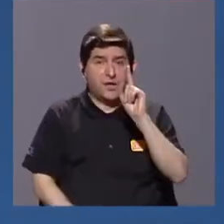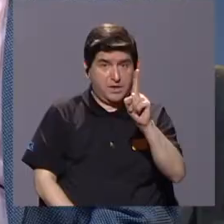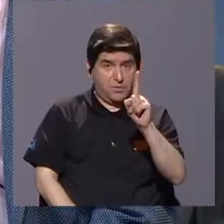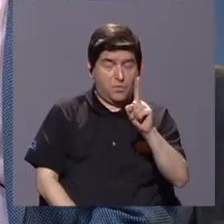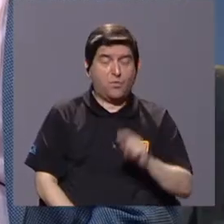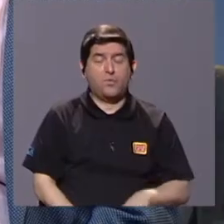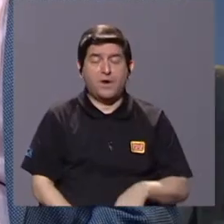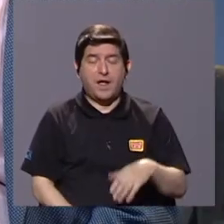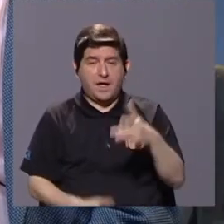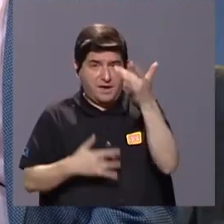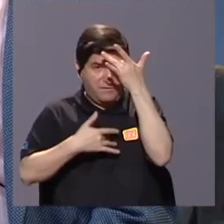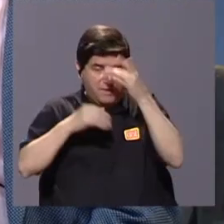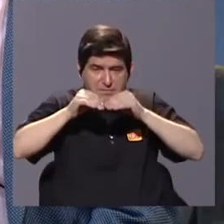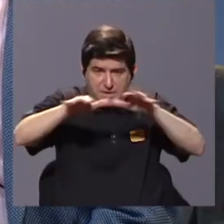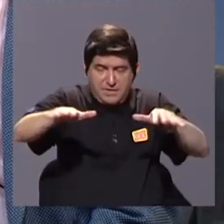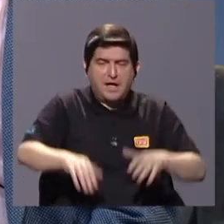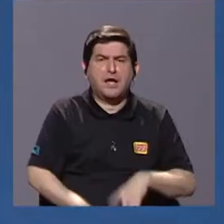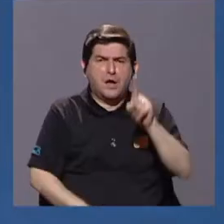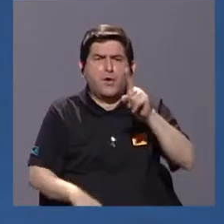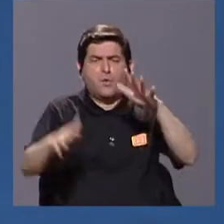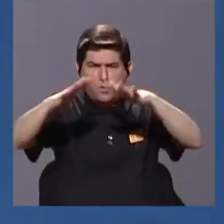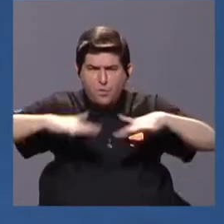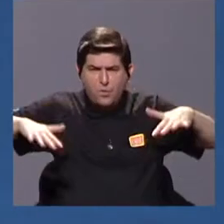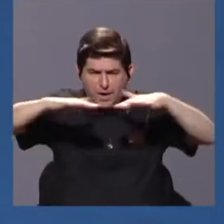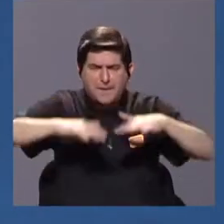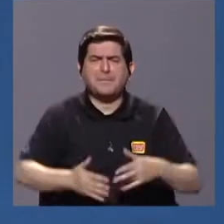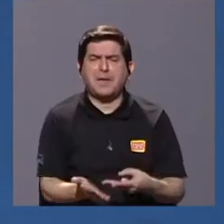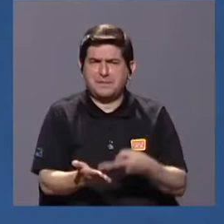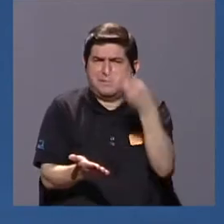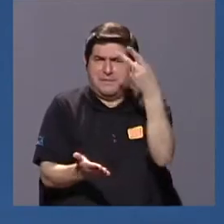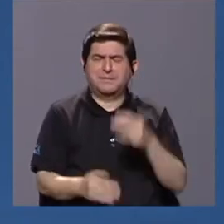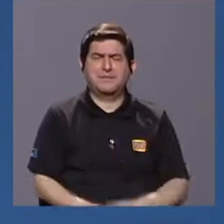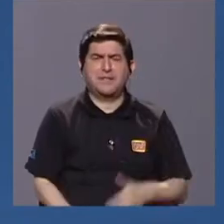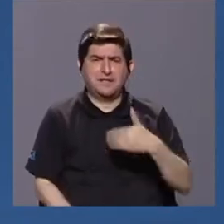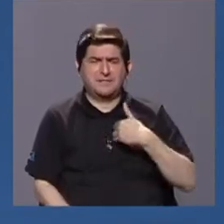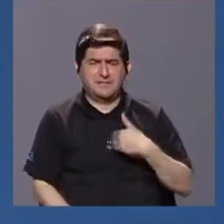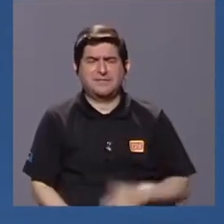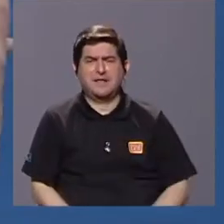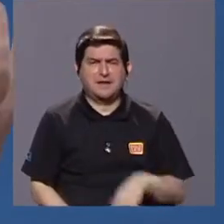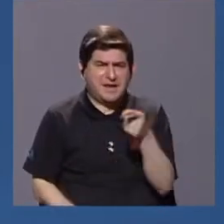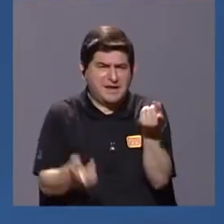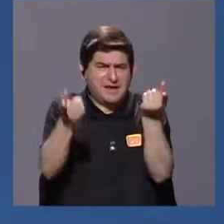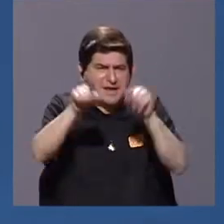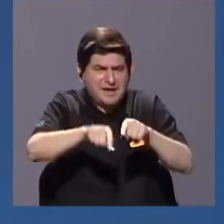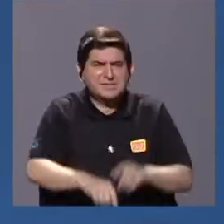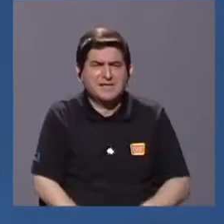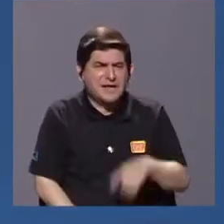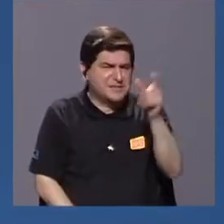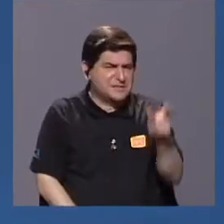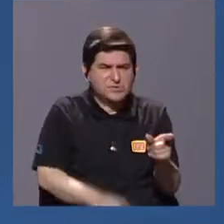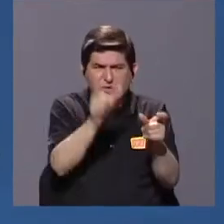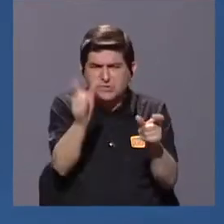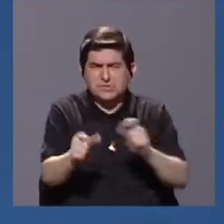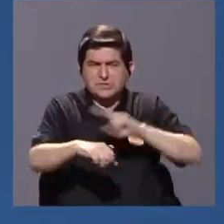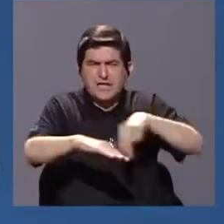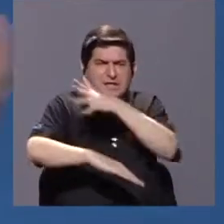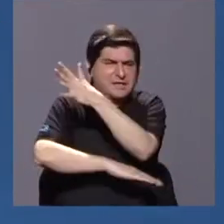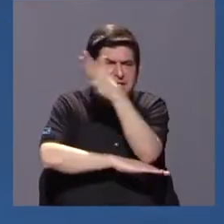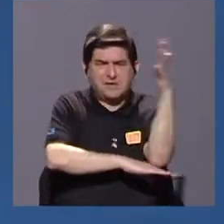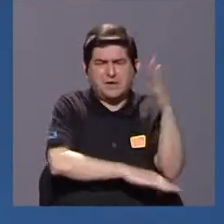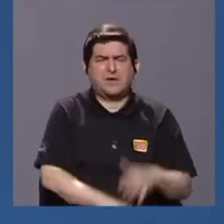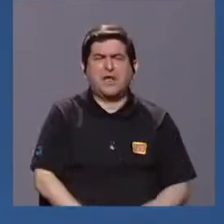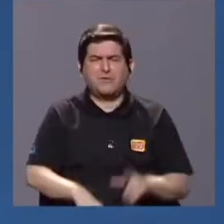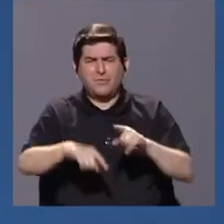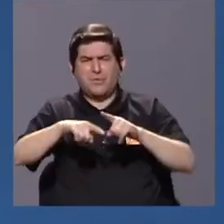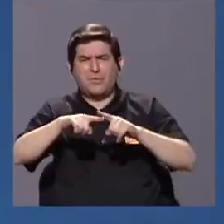infeccioso. Si tenemos un ambiente muy rico en donde tenemos hospederos silvestres o individuos silvestres con una